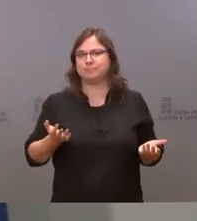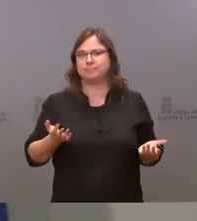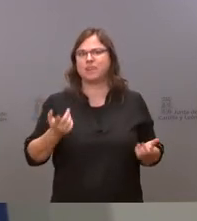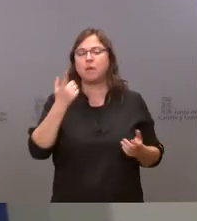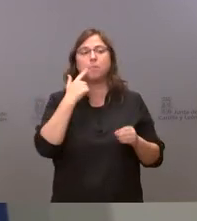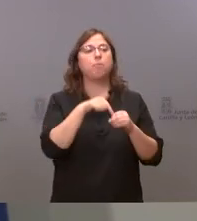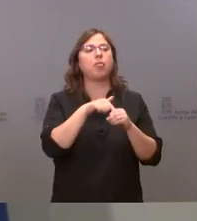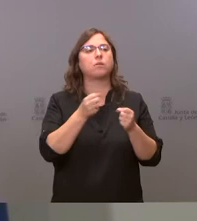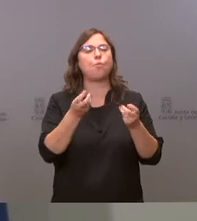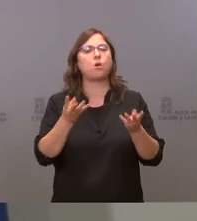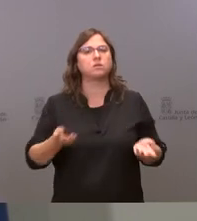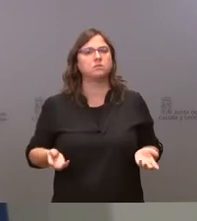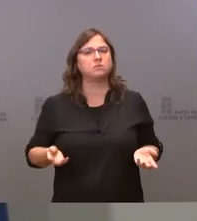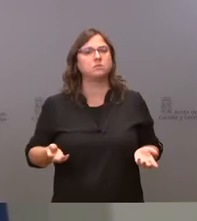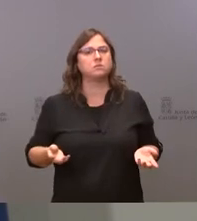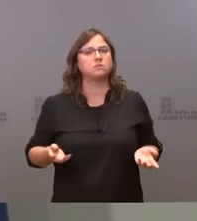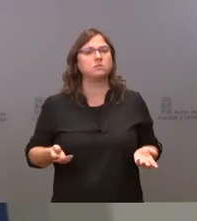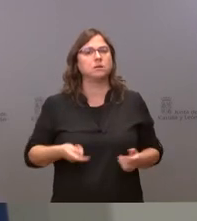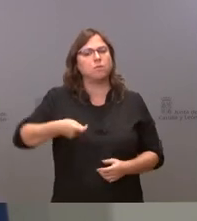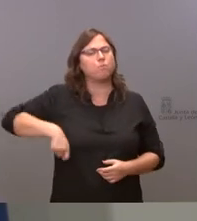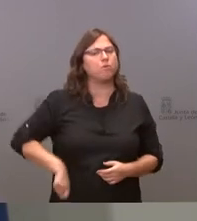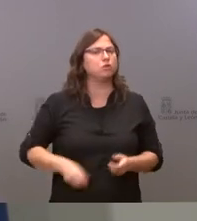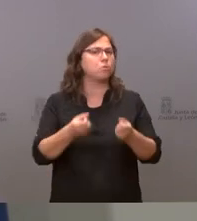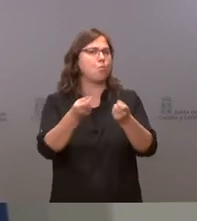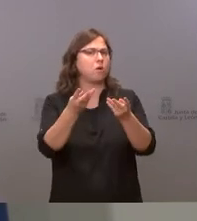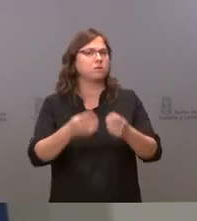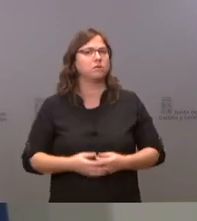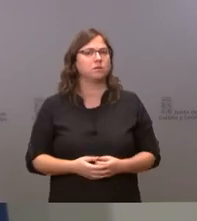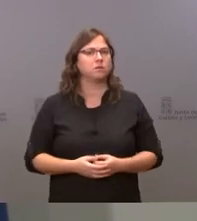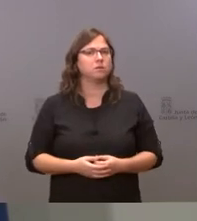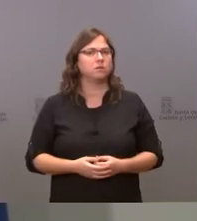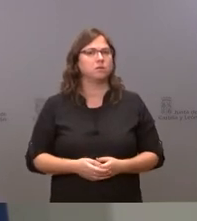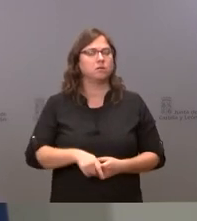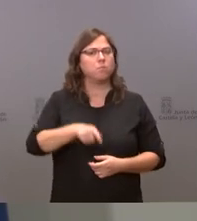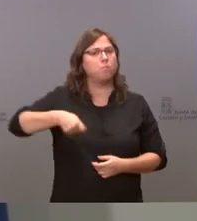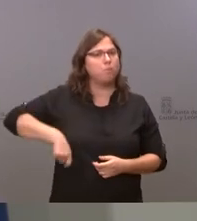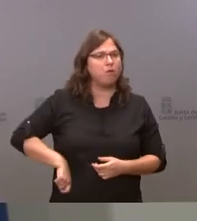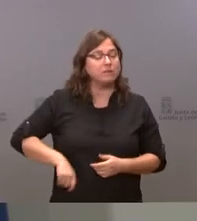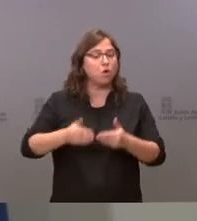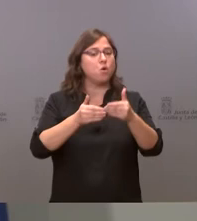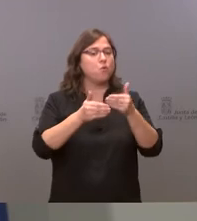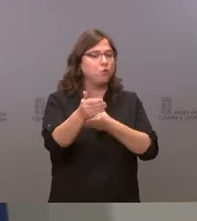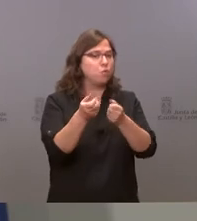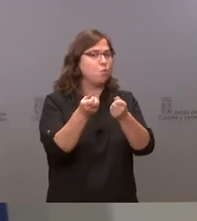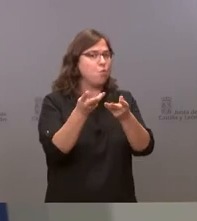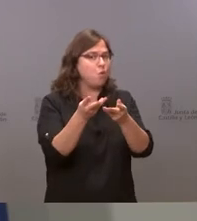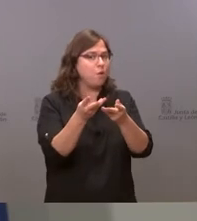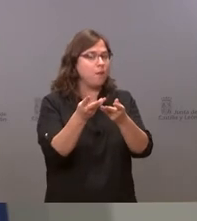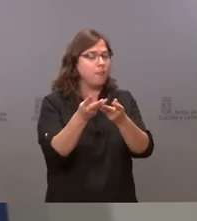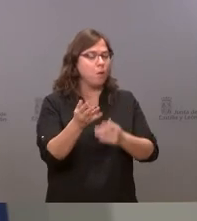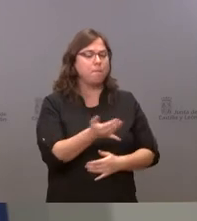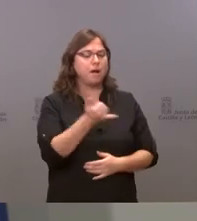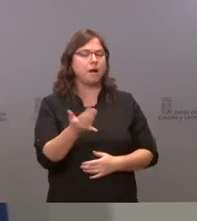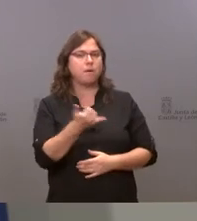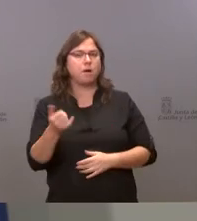plazas tienen qué número de profesionales tienen qué número de profesionales preven cuál es el ritmo de bajas que se prevé